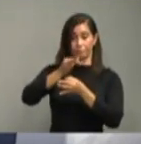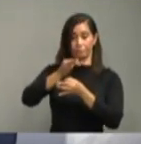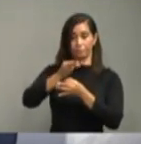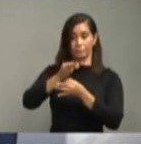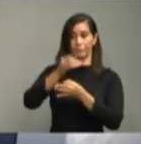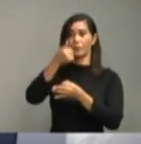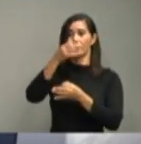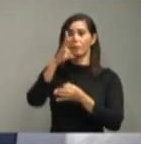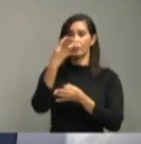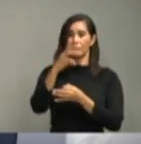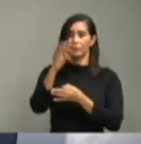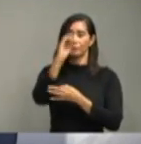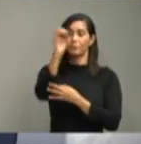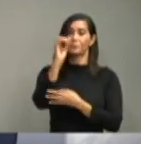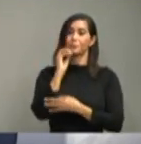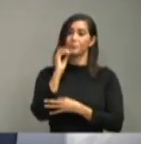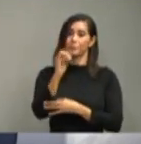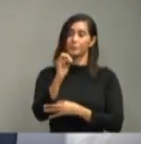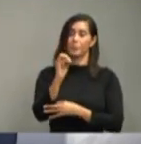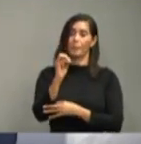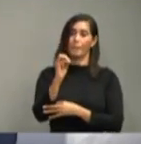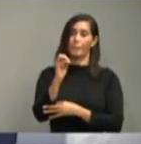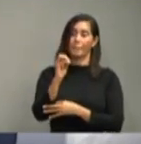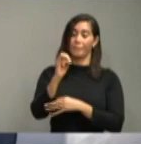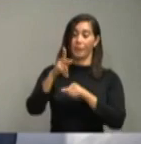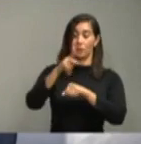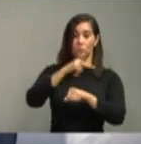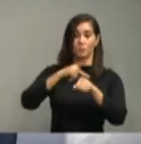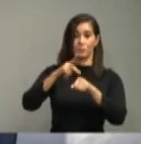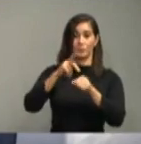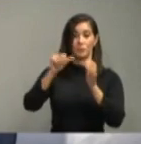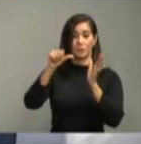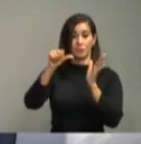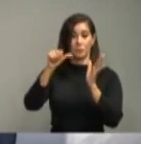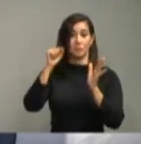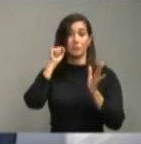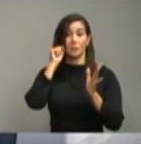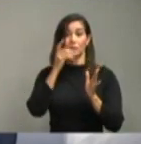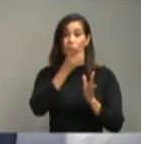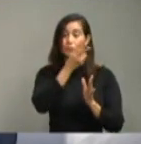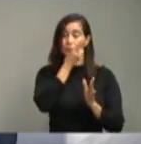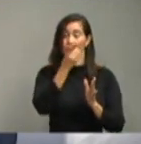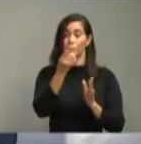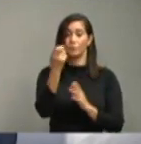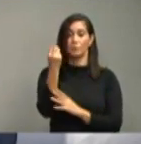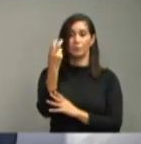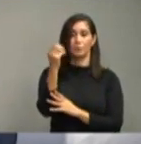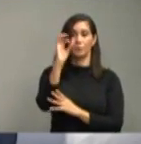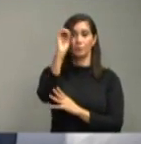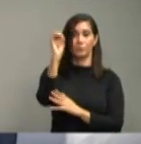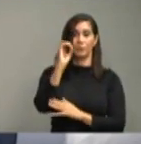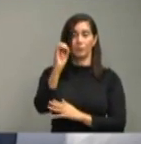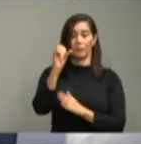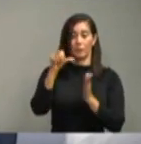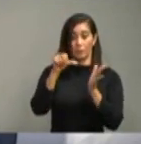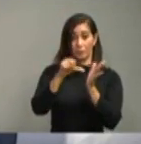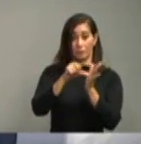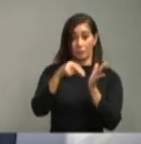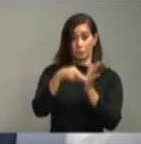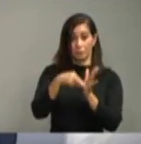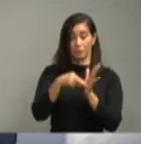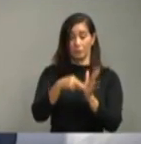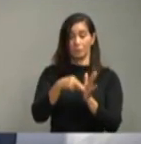el 16% la provincia Santo Domingo, el 12% al Distrito Nacional,